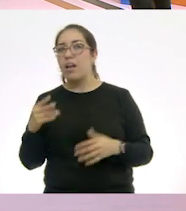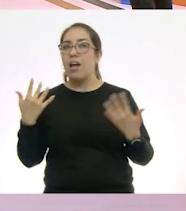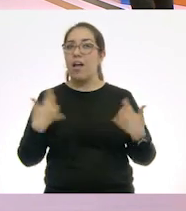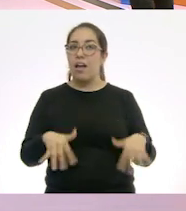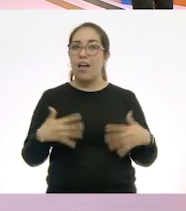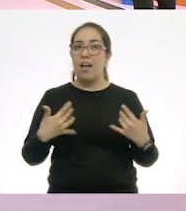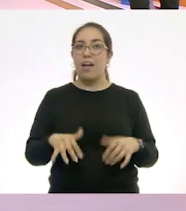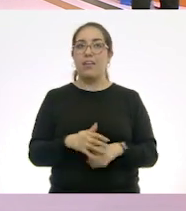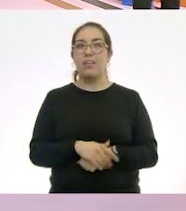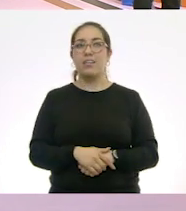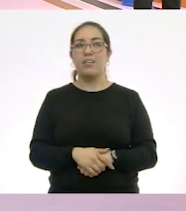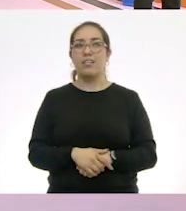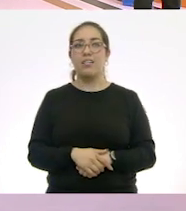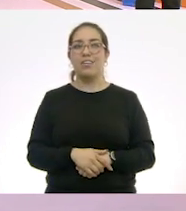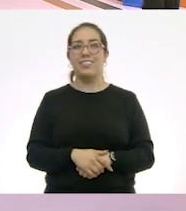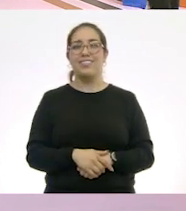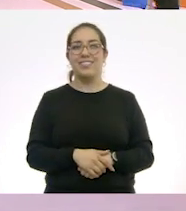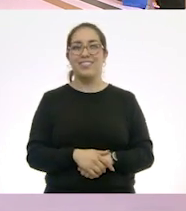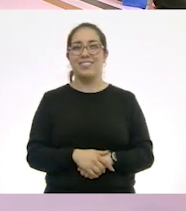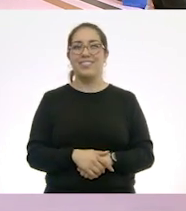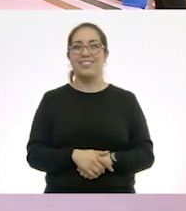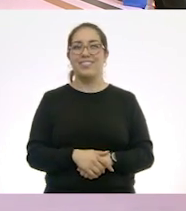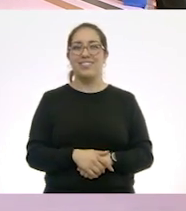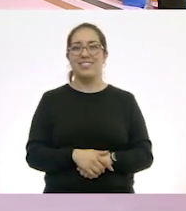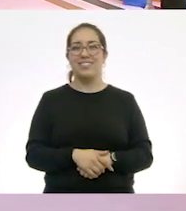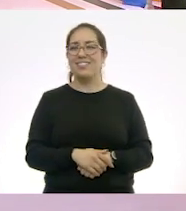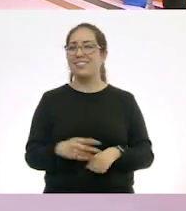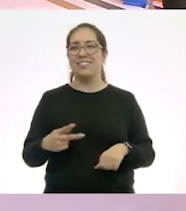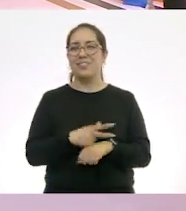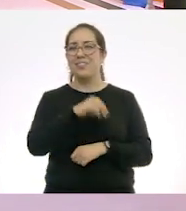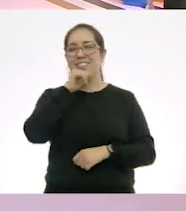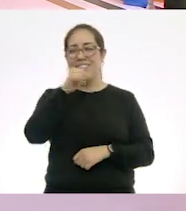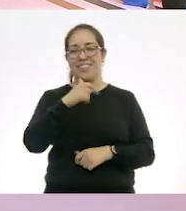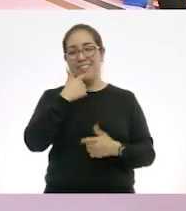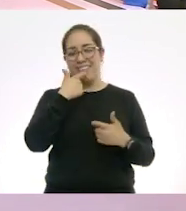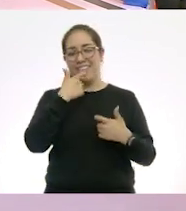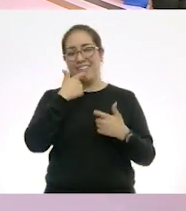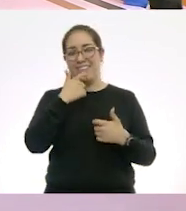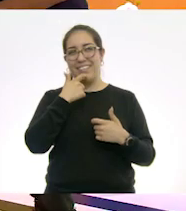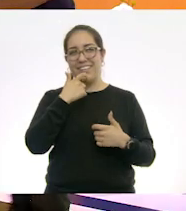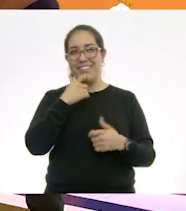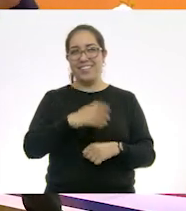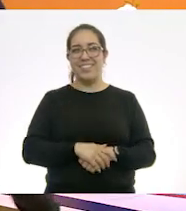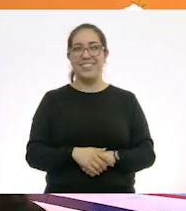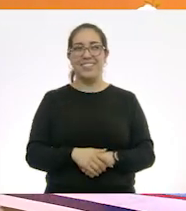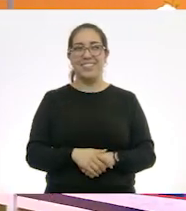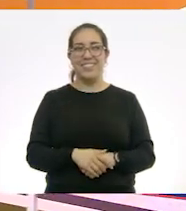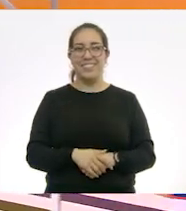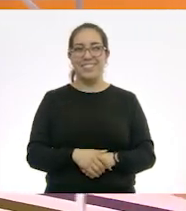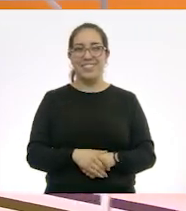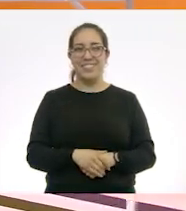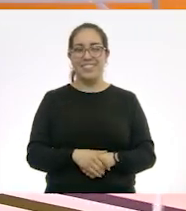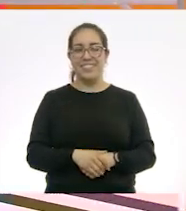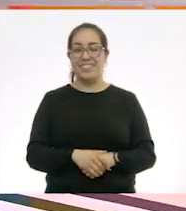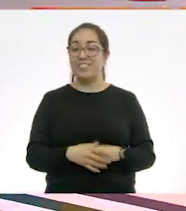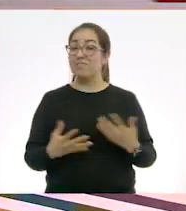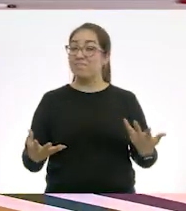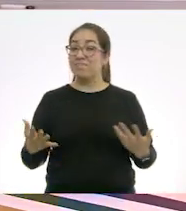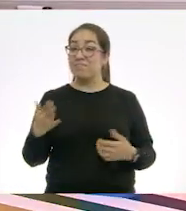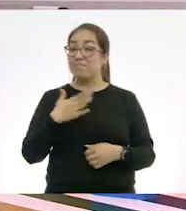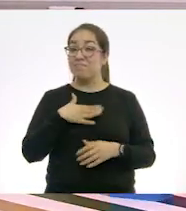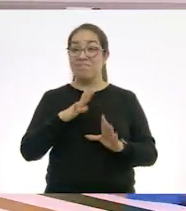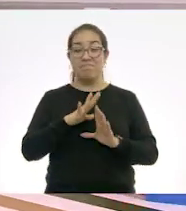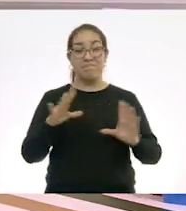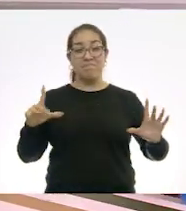Ya está, lo hice una carita. No pasó nada, aquí no pasó nada, todo está muy bien. Pues con esto